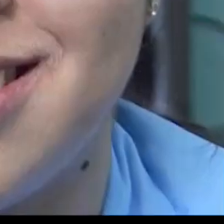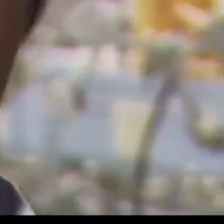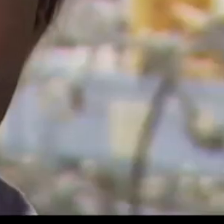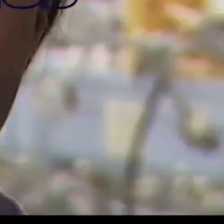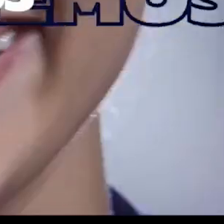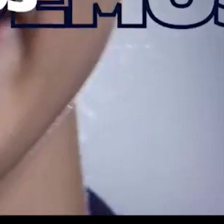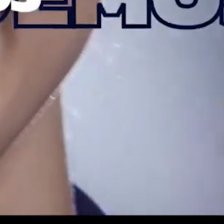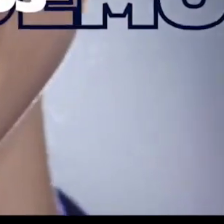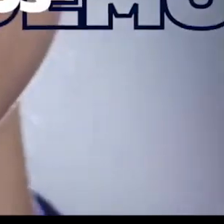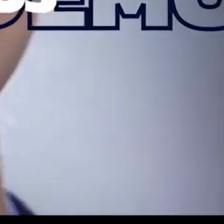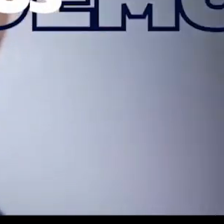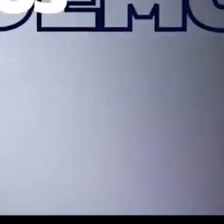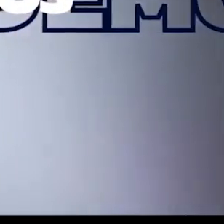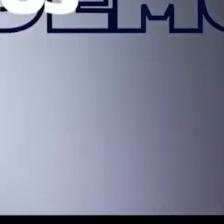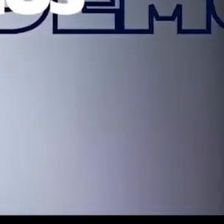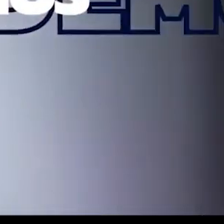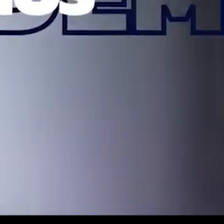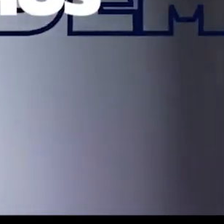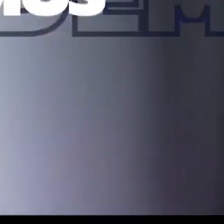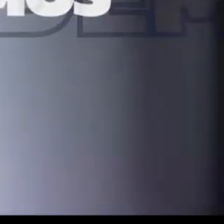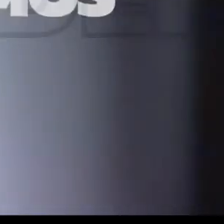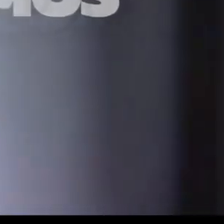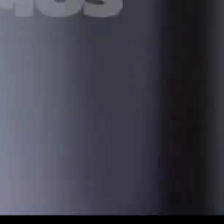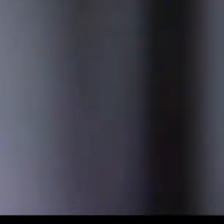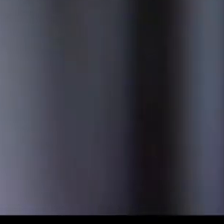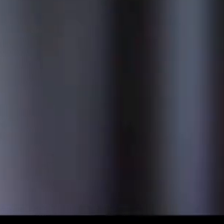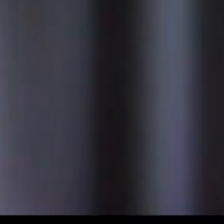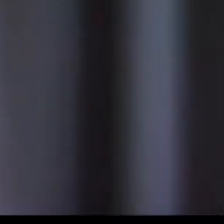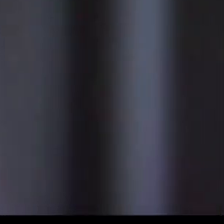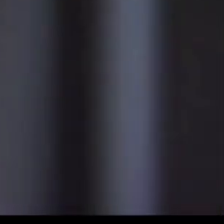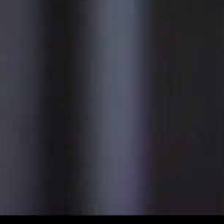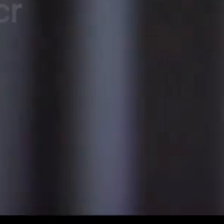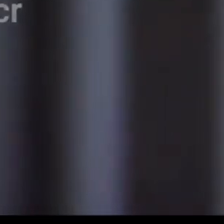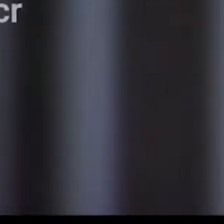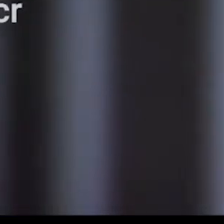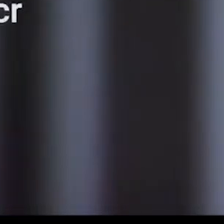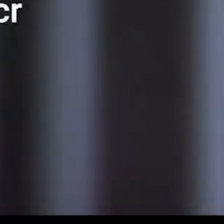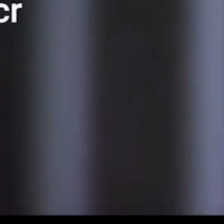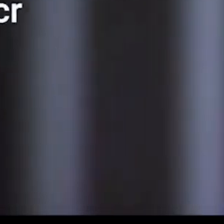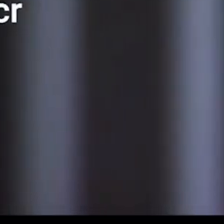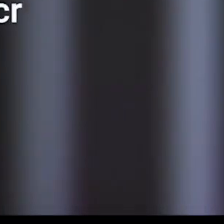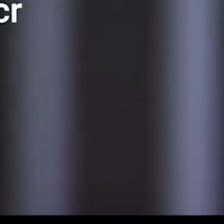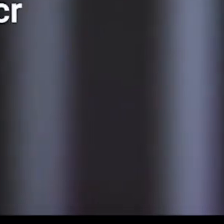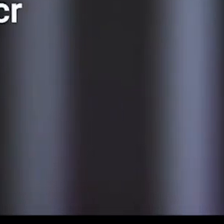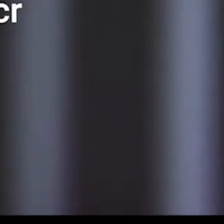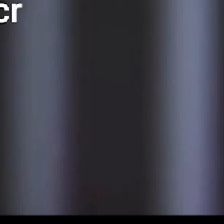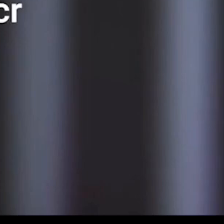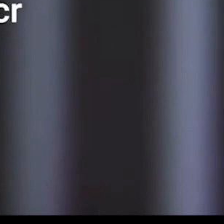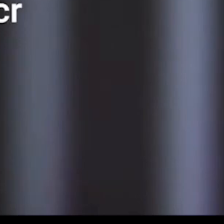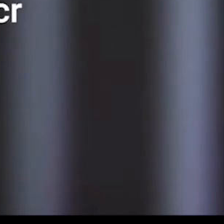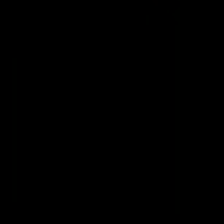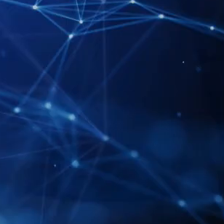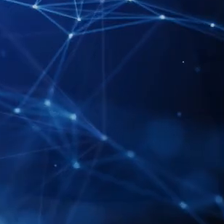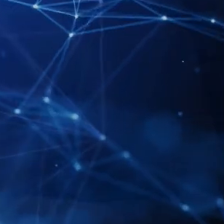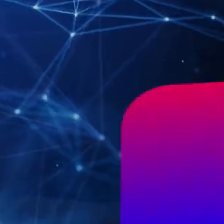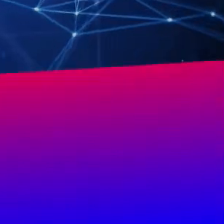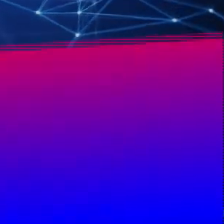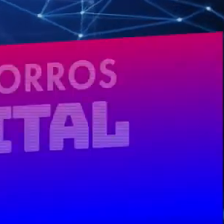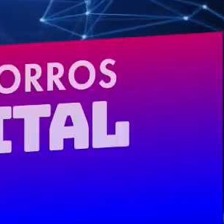con el INA nosotras podemos más información en www.ina.ac.cr